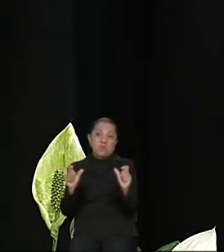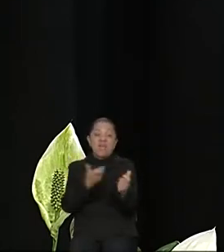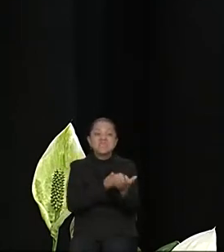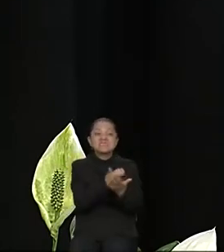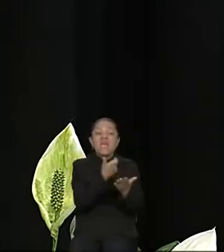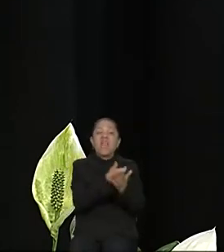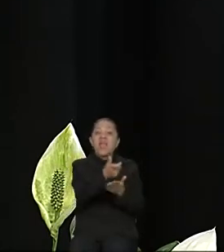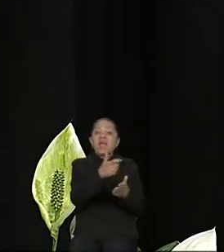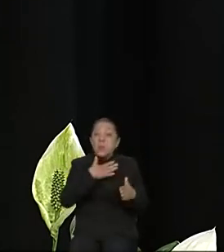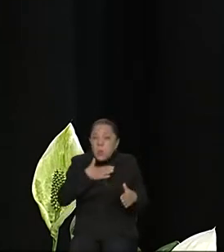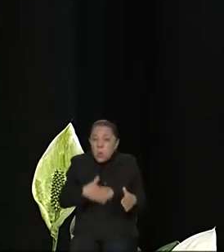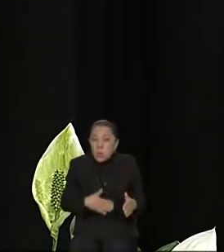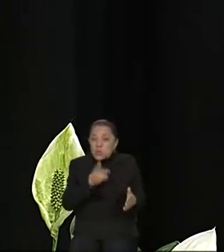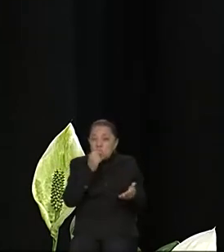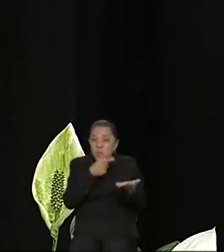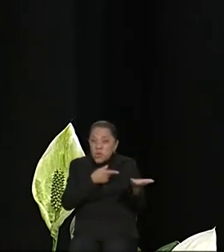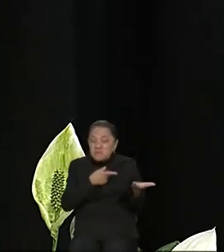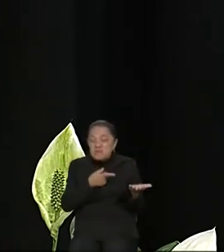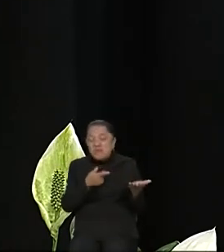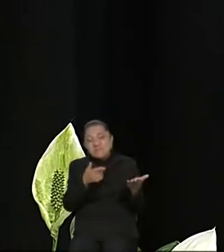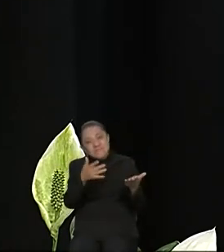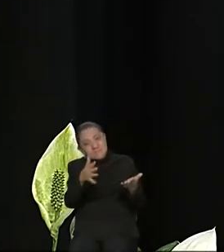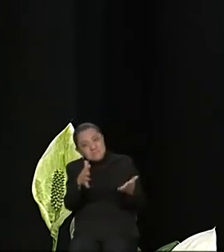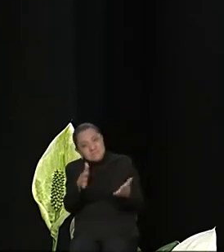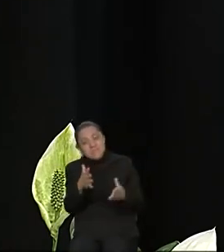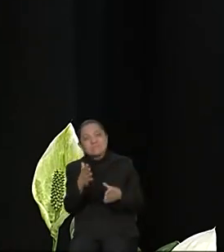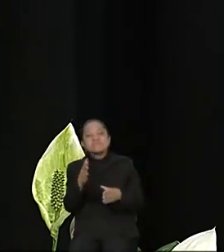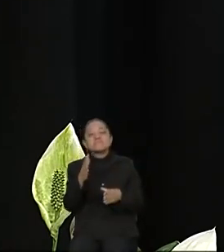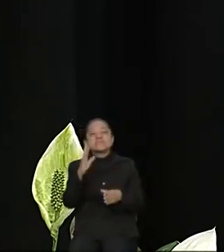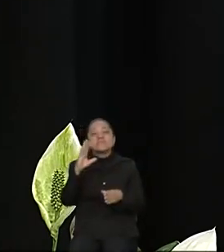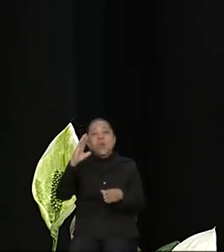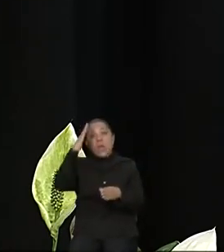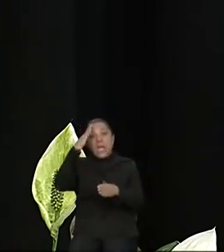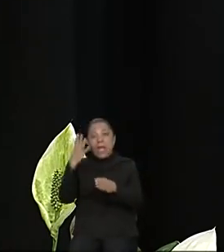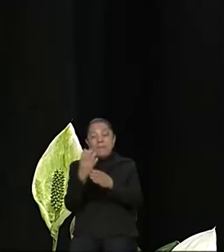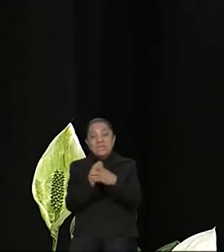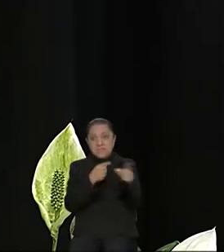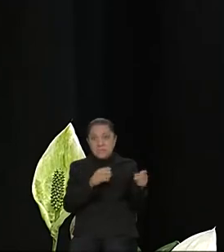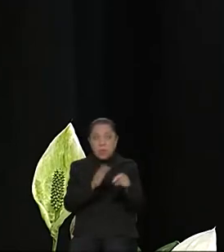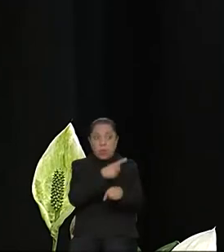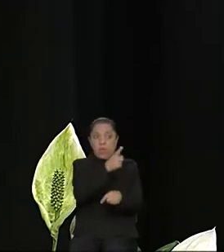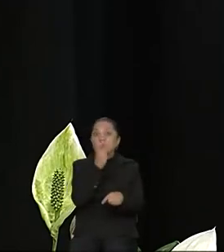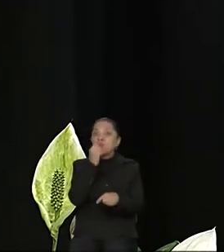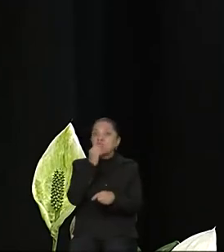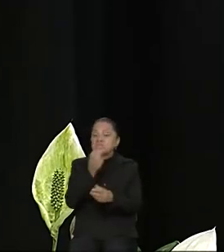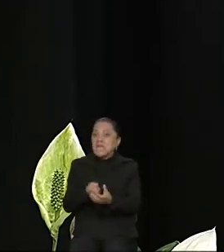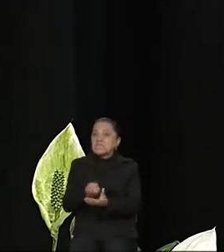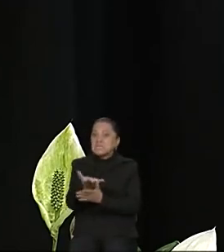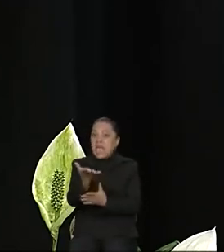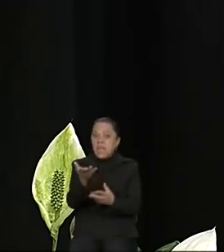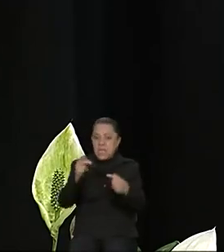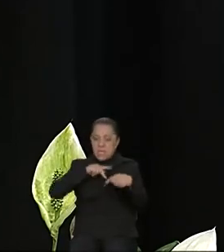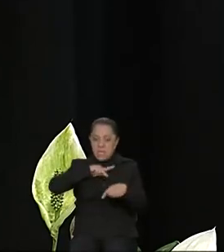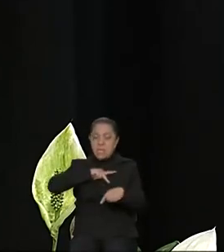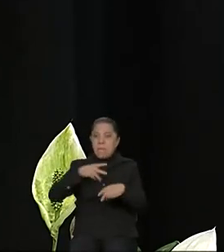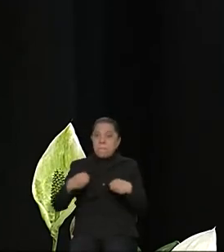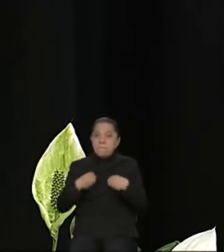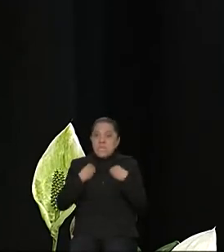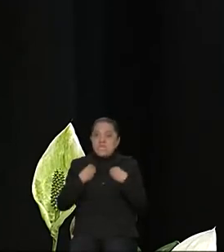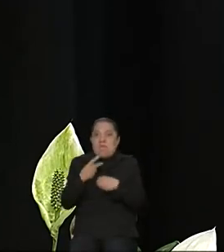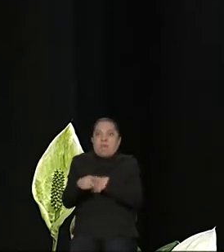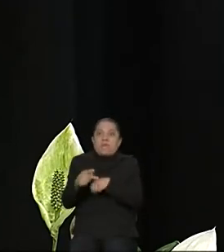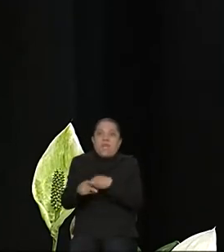personas, de los policías que salen a dar la vida por la seguridad de los ciudadanos, tiene que estar garantizada. Me parece que